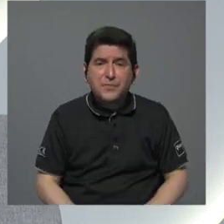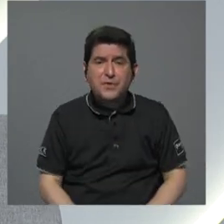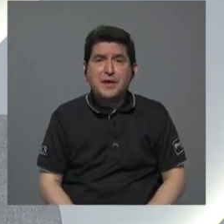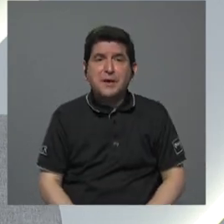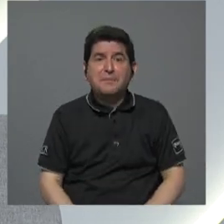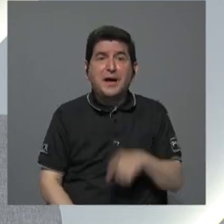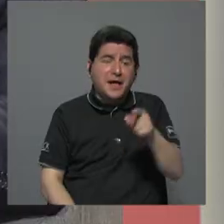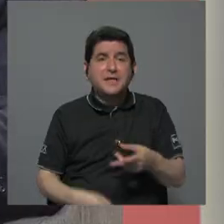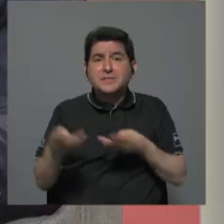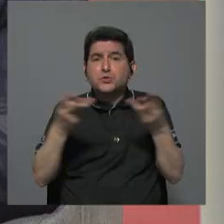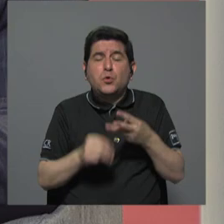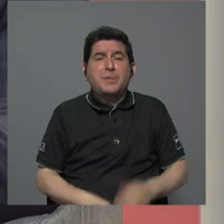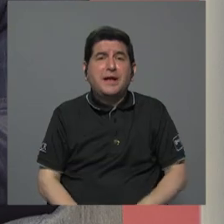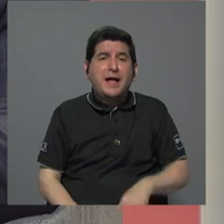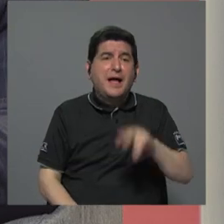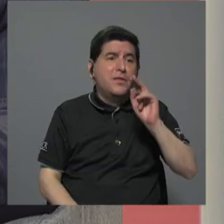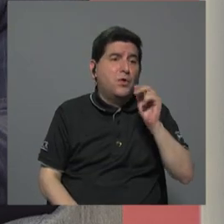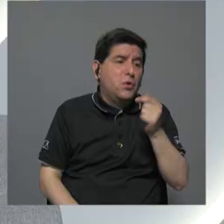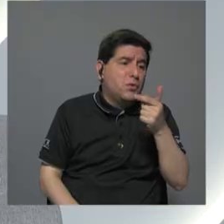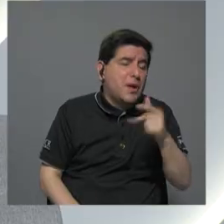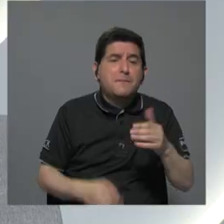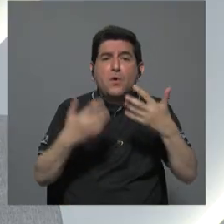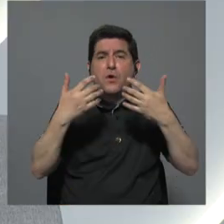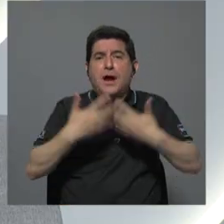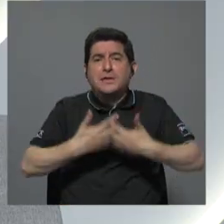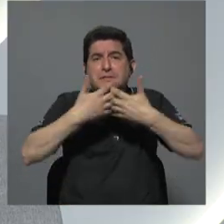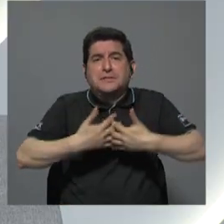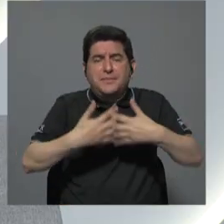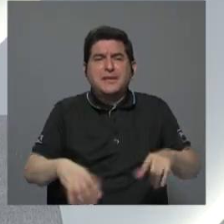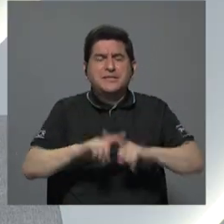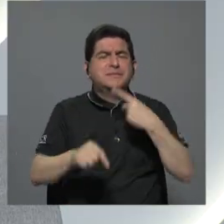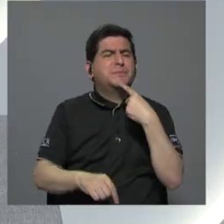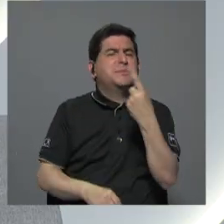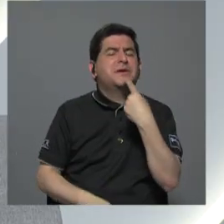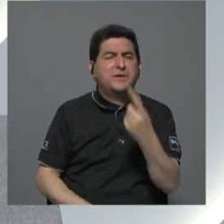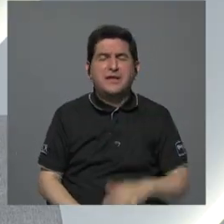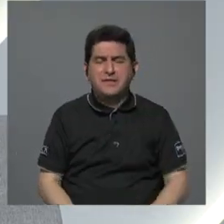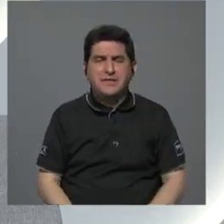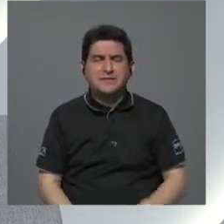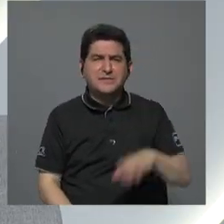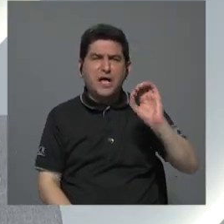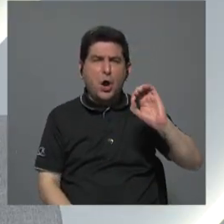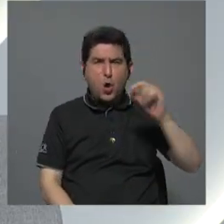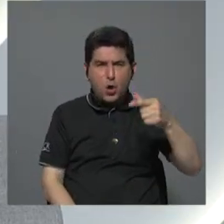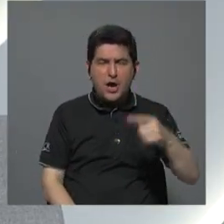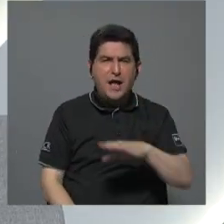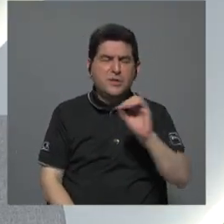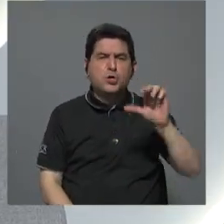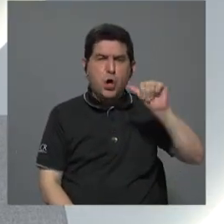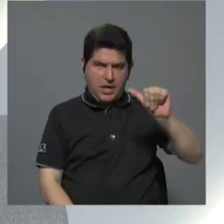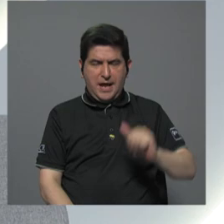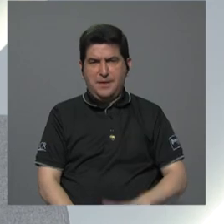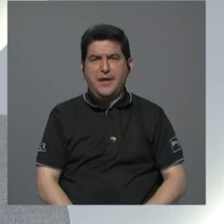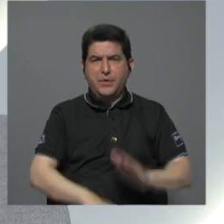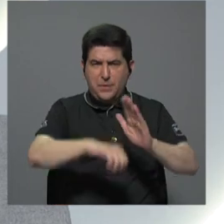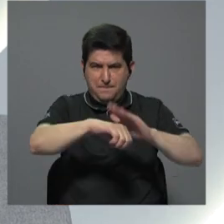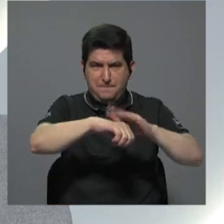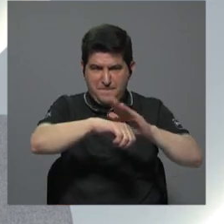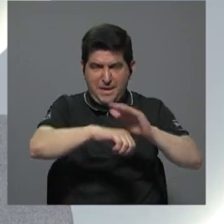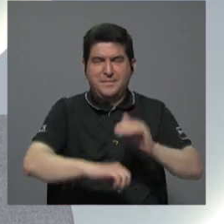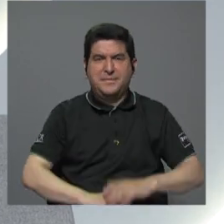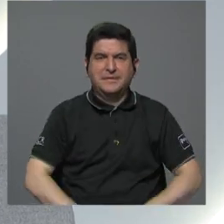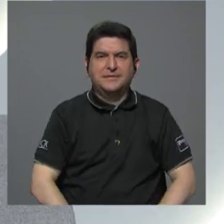tan oligopólico o hay que abrirlo más. Pero veamos a ver qué dicen don Orlando y don Álvaro. Permítanme